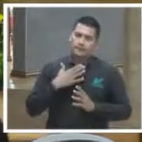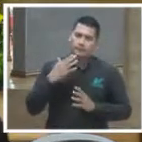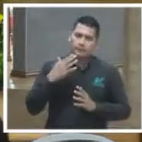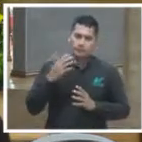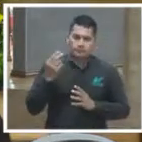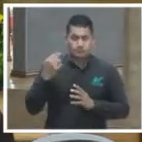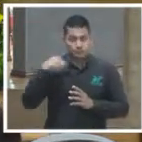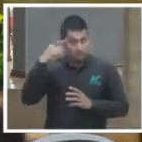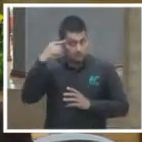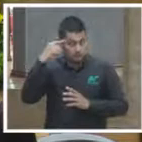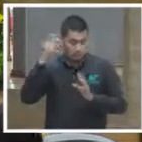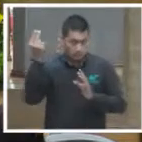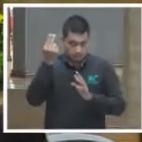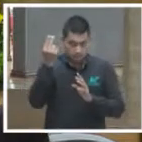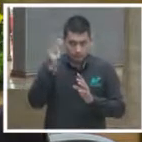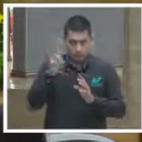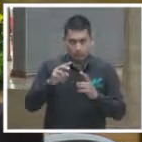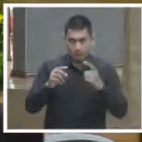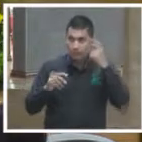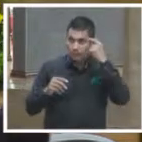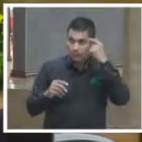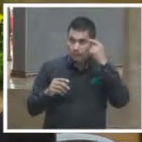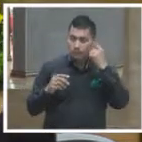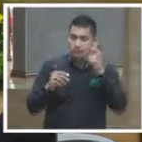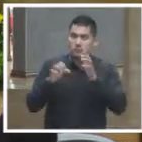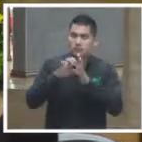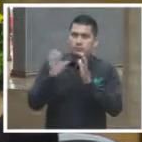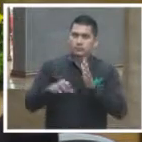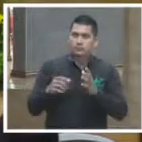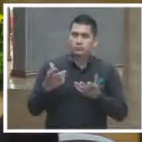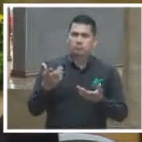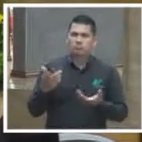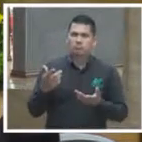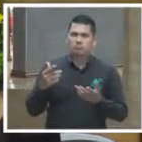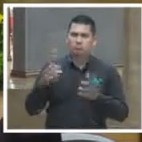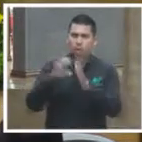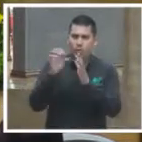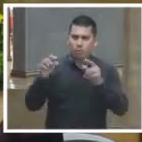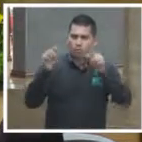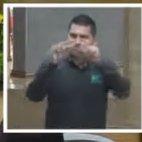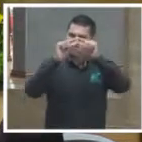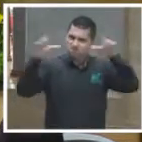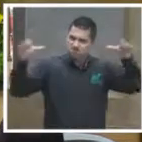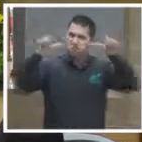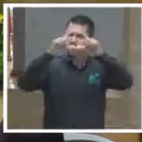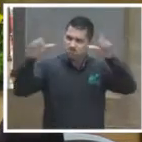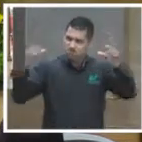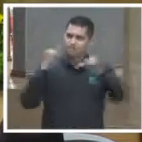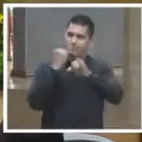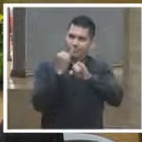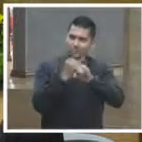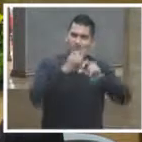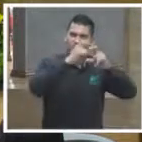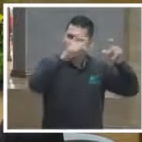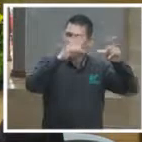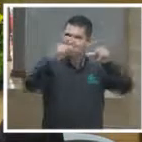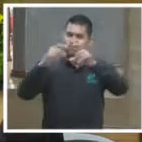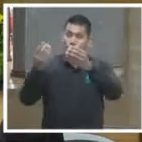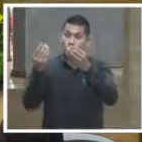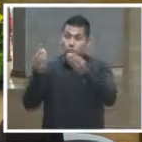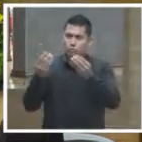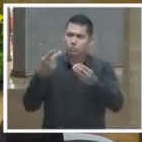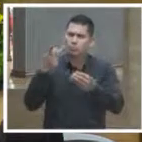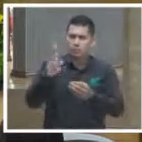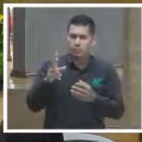y le pregunto si ha pensado es que más allá de tener portales y subportales y motores de búsqueda ¿cuáles son los